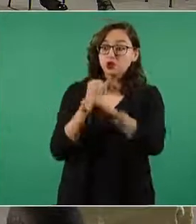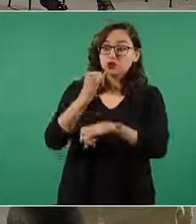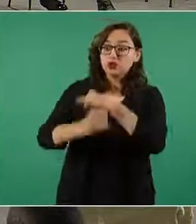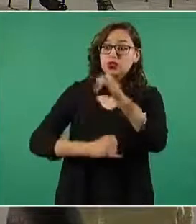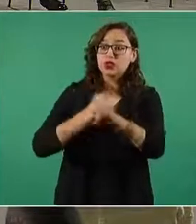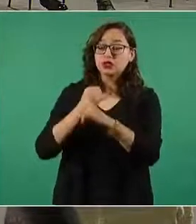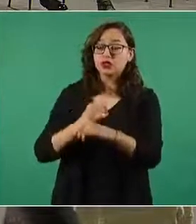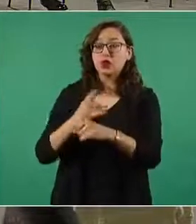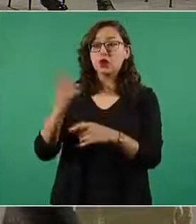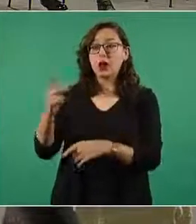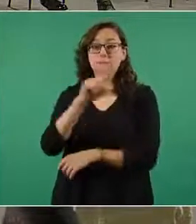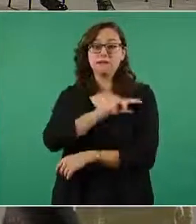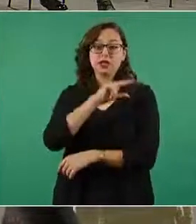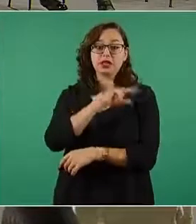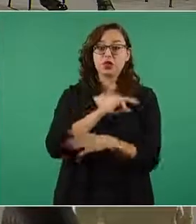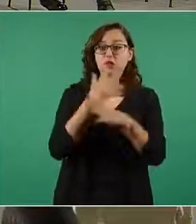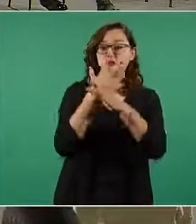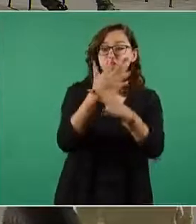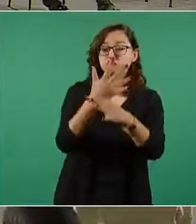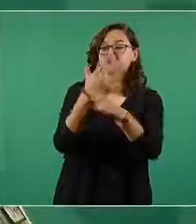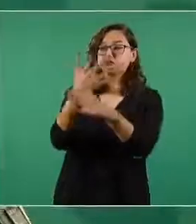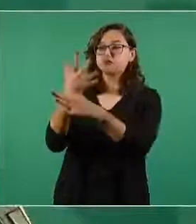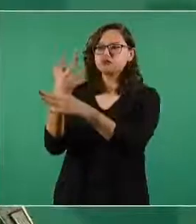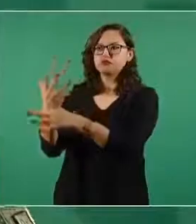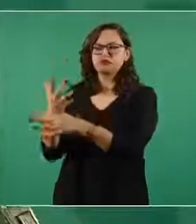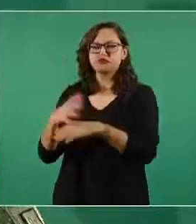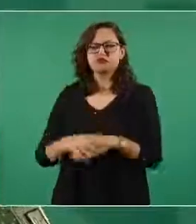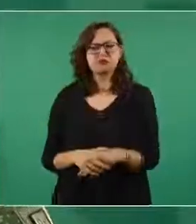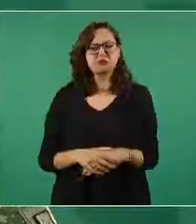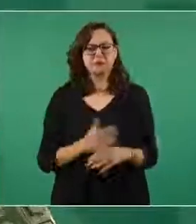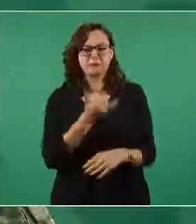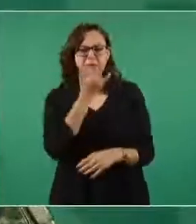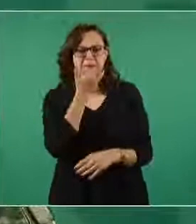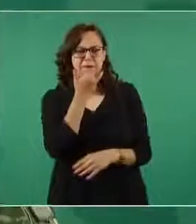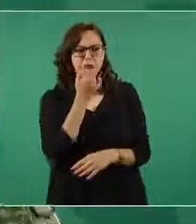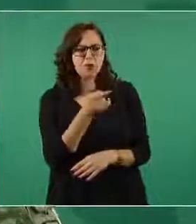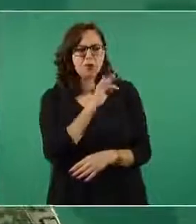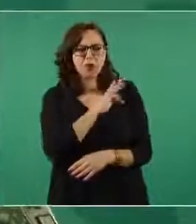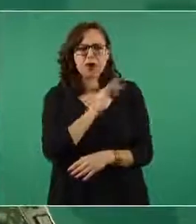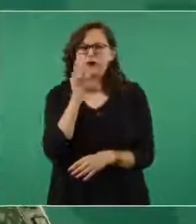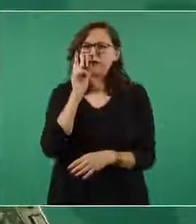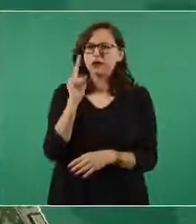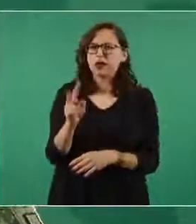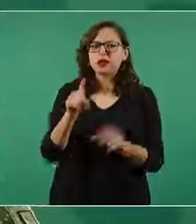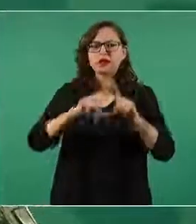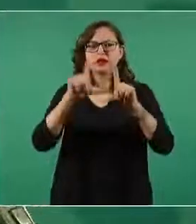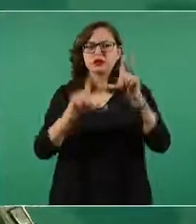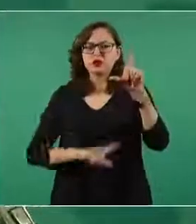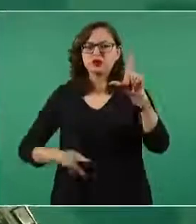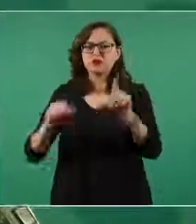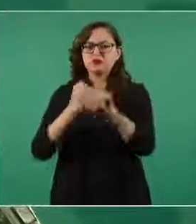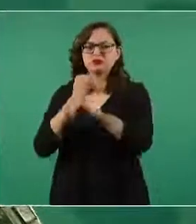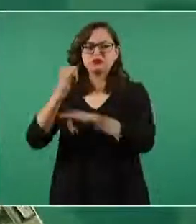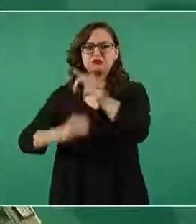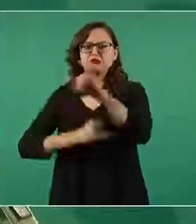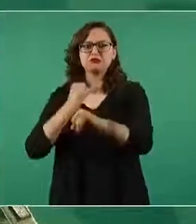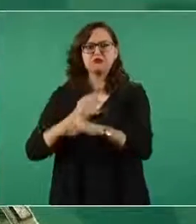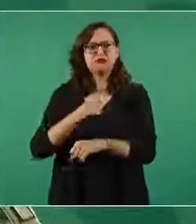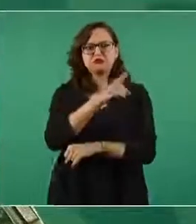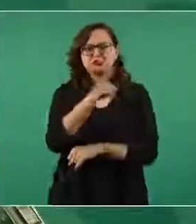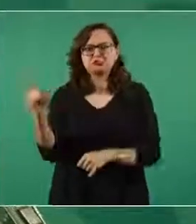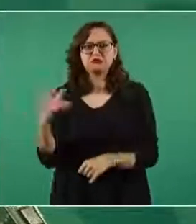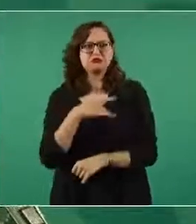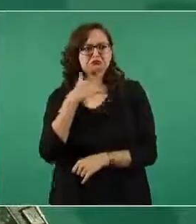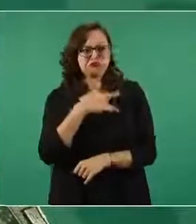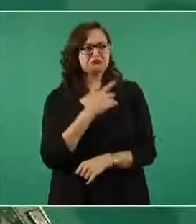podido observar los comentarios que han dicho a las aerolíneas todas todas ellas tanto nacionales como extranjeras que están de acuerdo con la